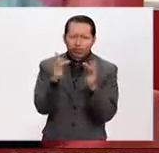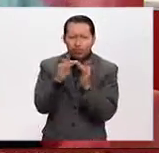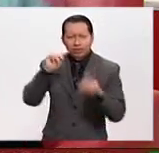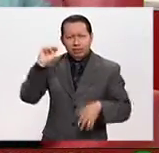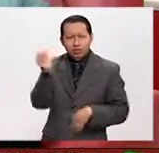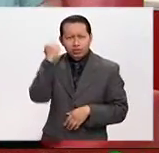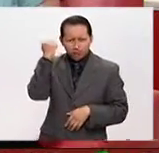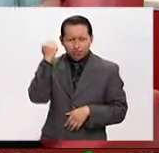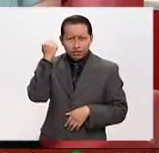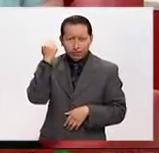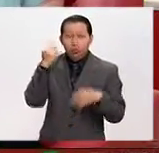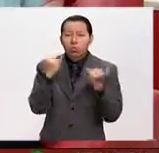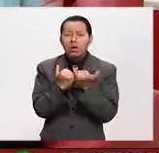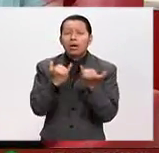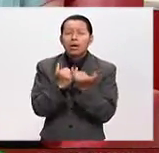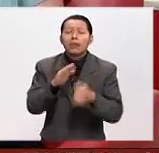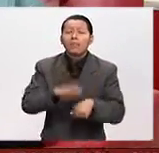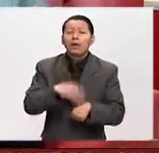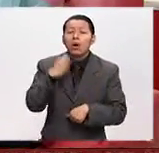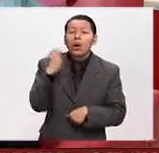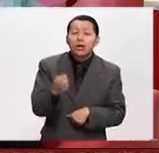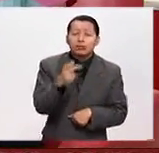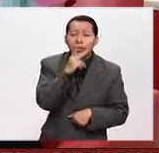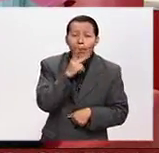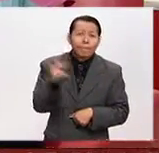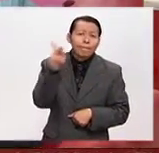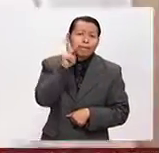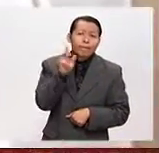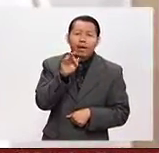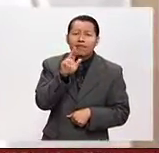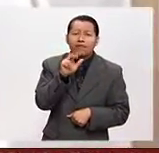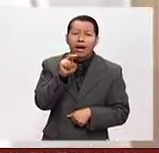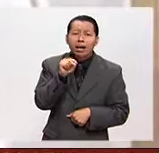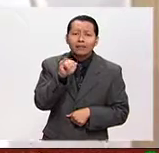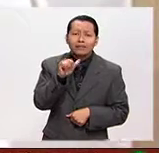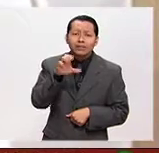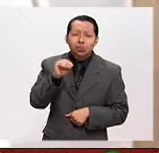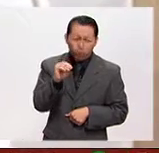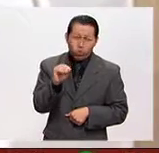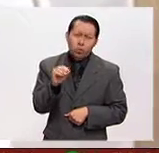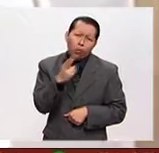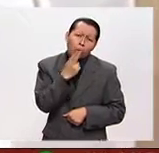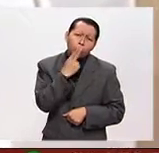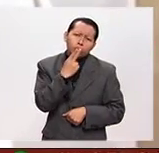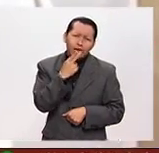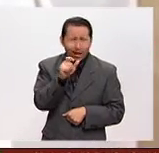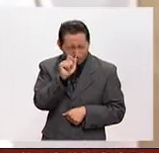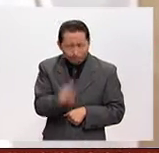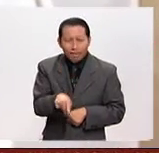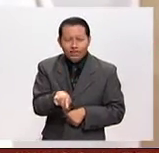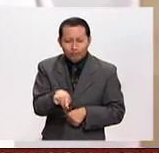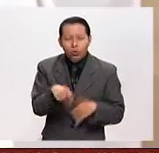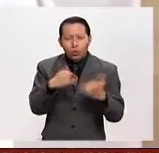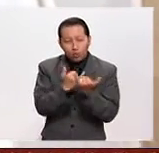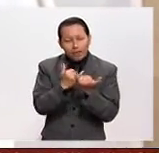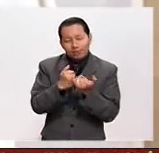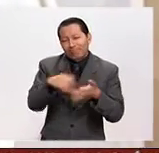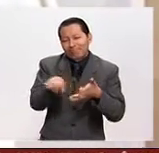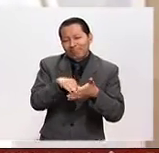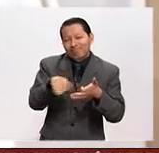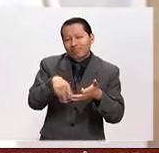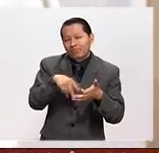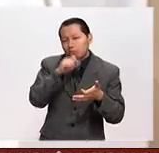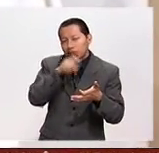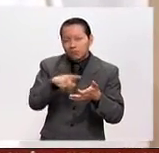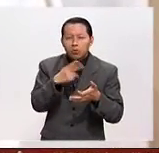y por esto el Papa Francisco hemos visto cómo ha usado estas herramientas muy muy frecuentemente